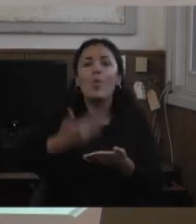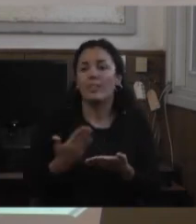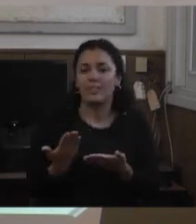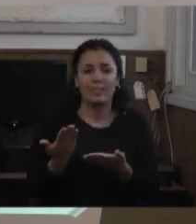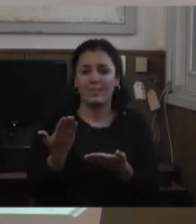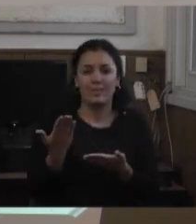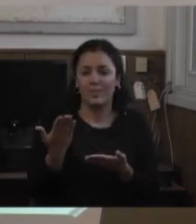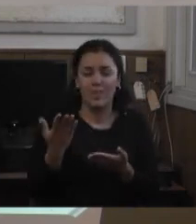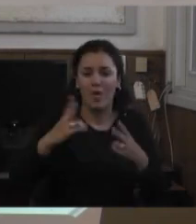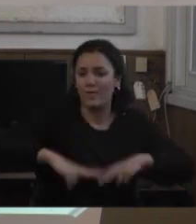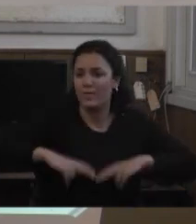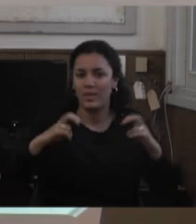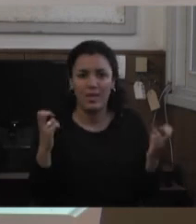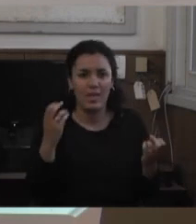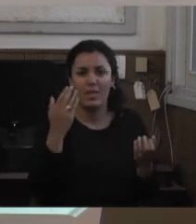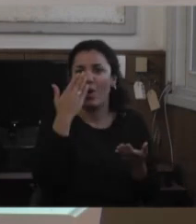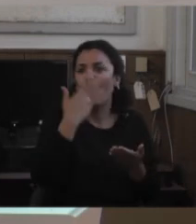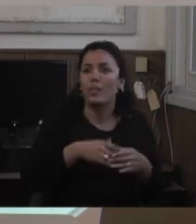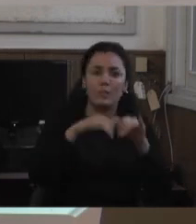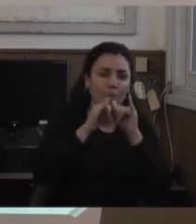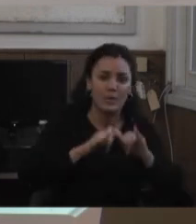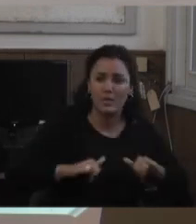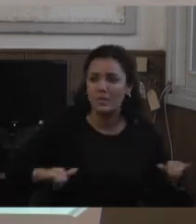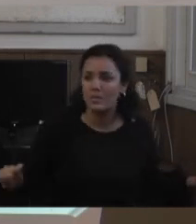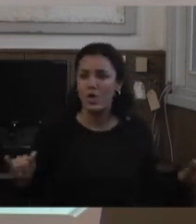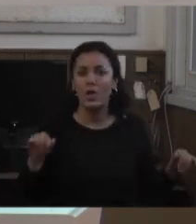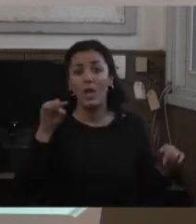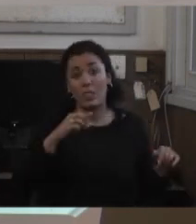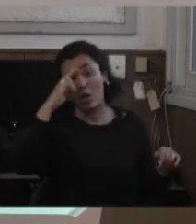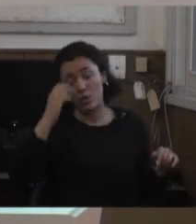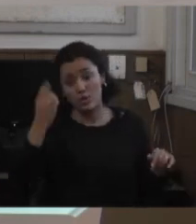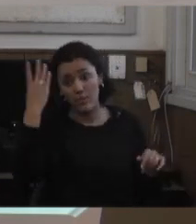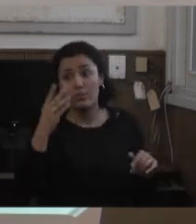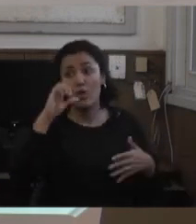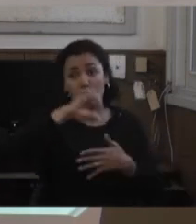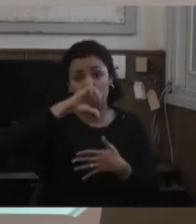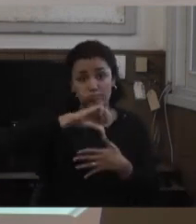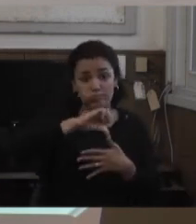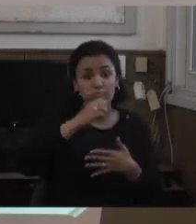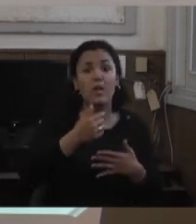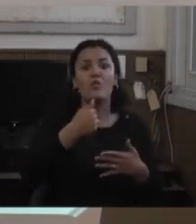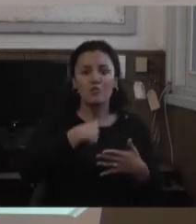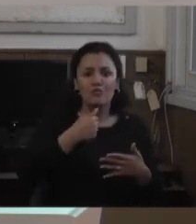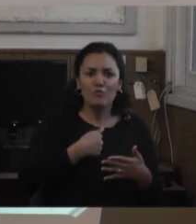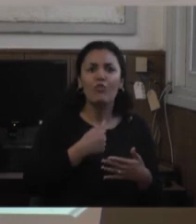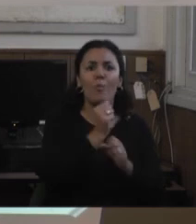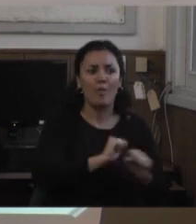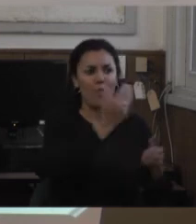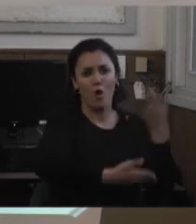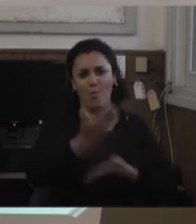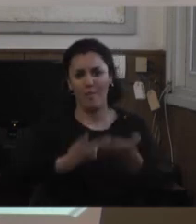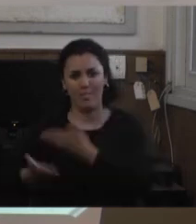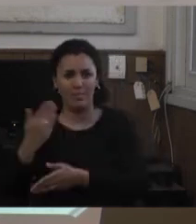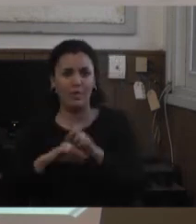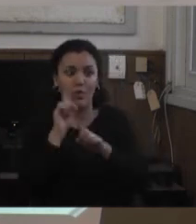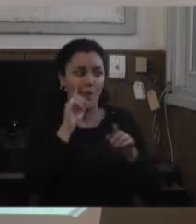textos que se utilizan con las producciones me parece que es un concepto que tenemos los latinoamericanos de compartir lo que tenemos y no guardarlos